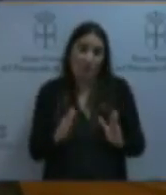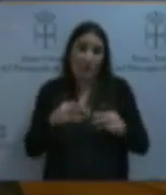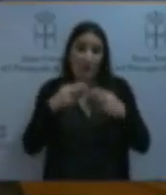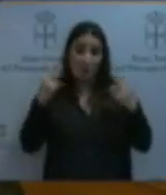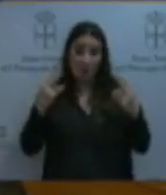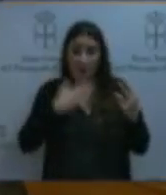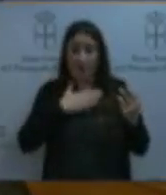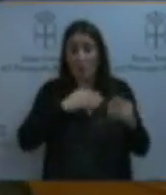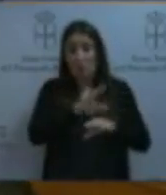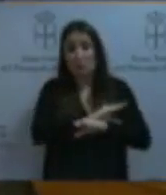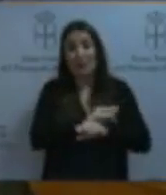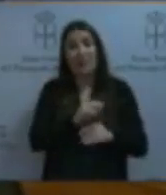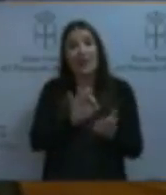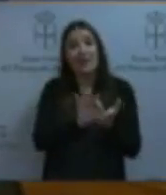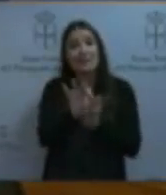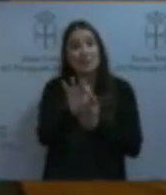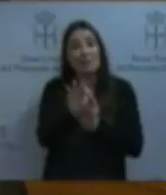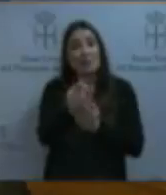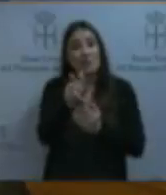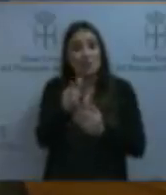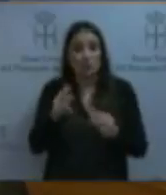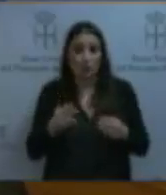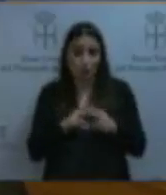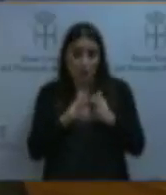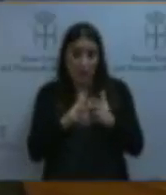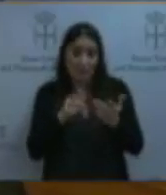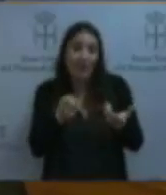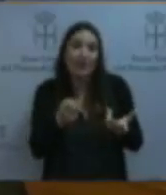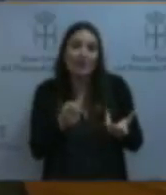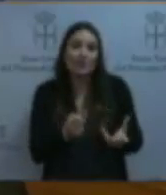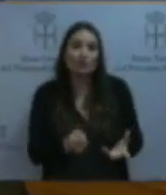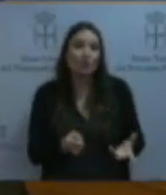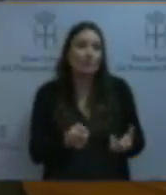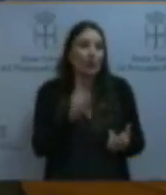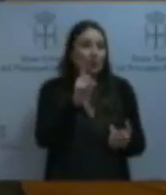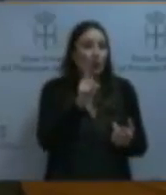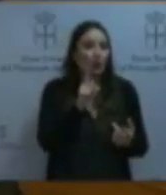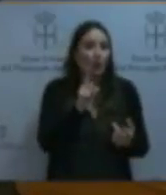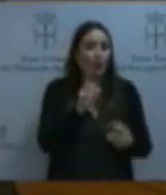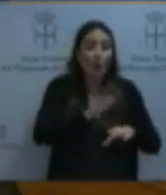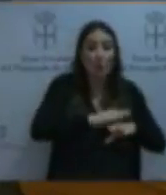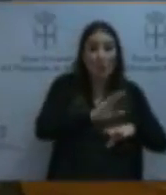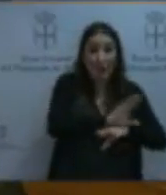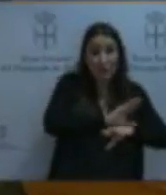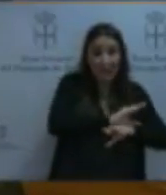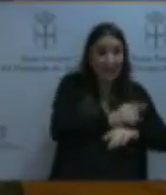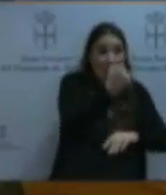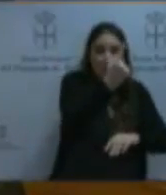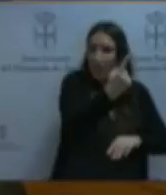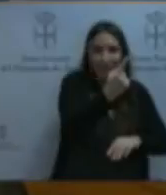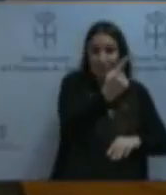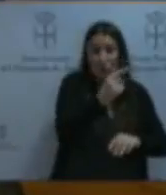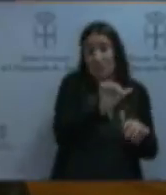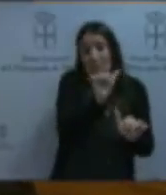y Derechos Sociales. Denominador común no de una consejería, sino de la política de vivienda pública del Gobierno socialista.